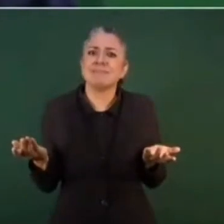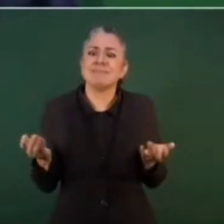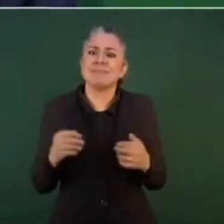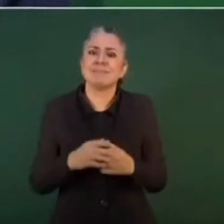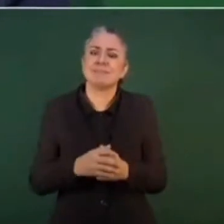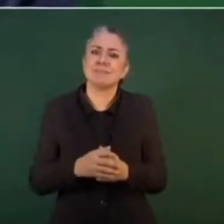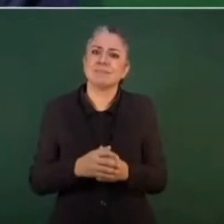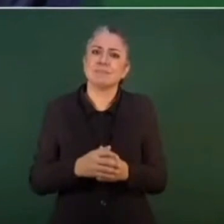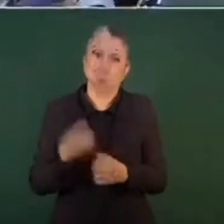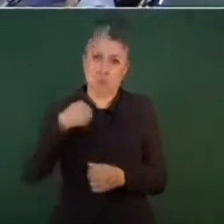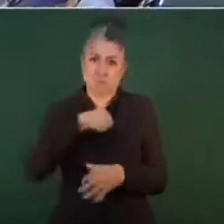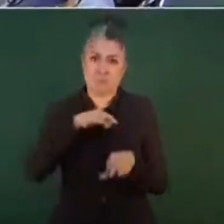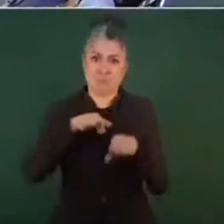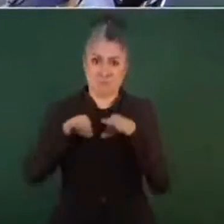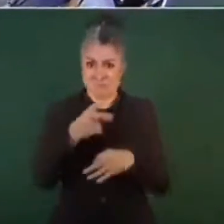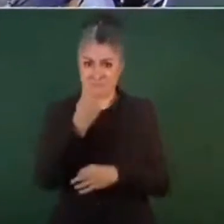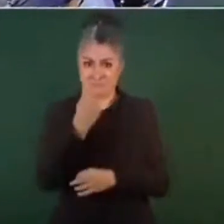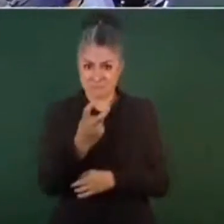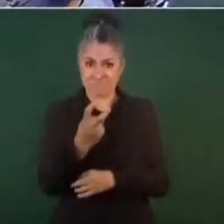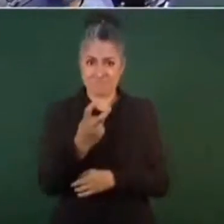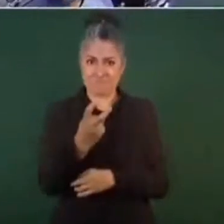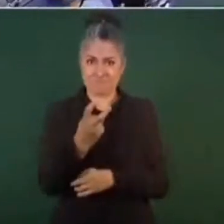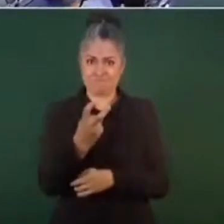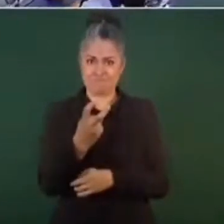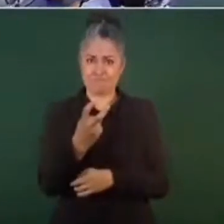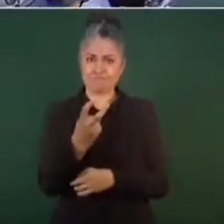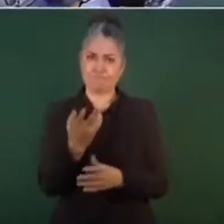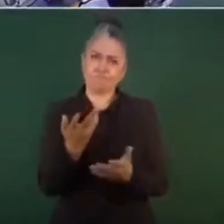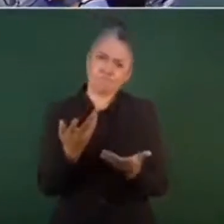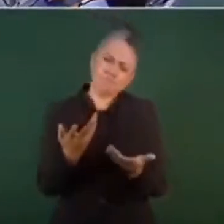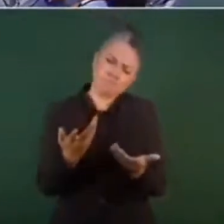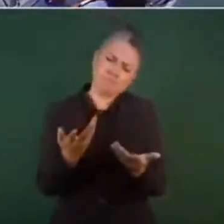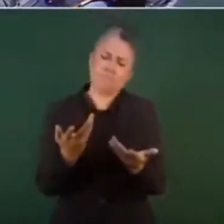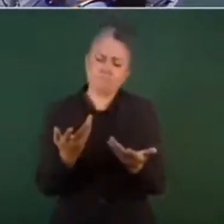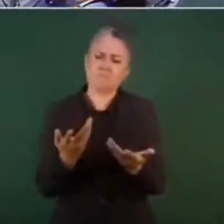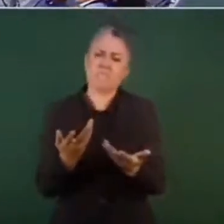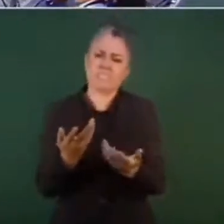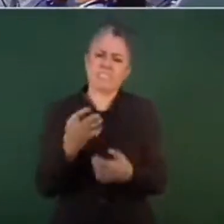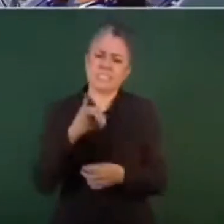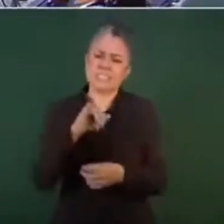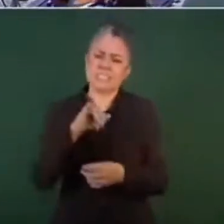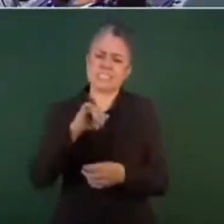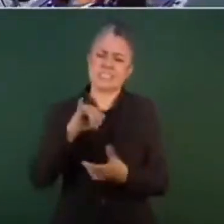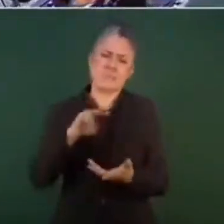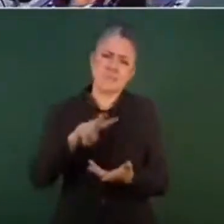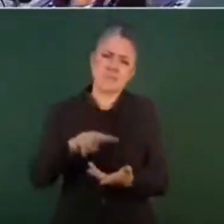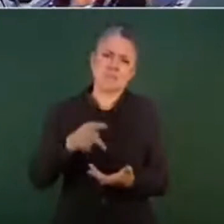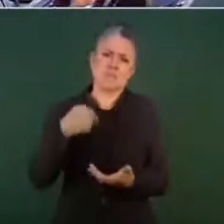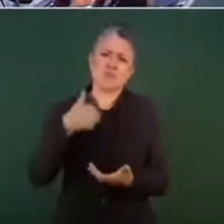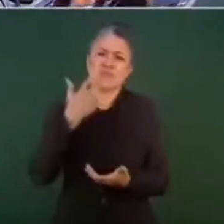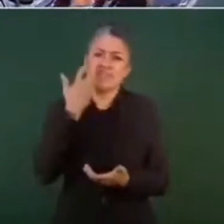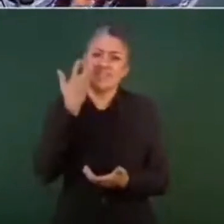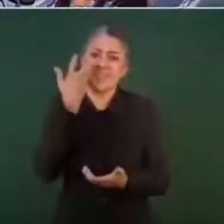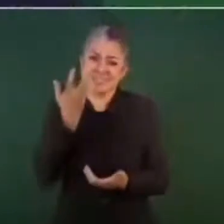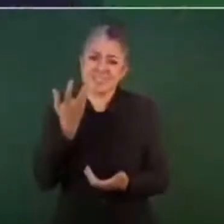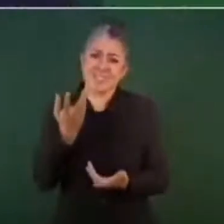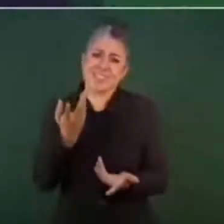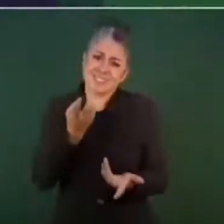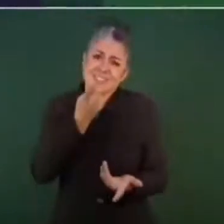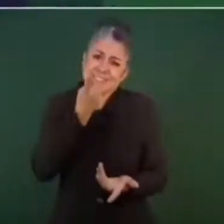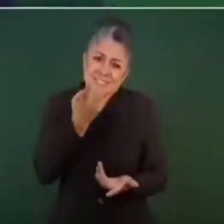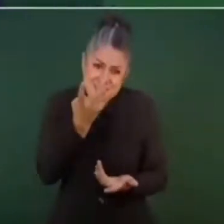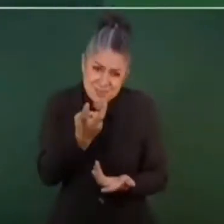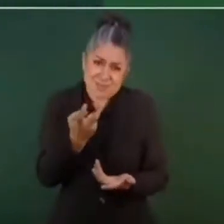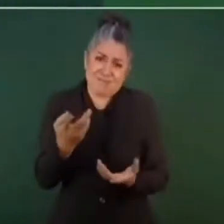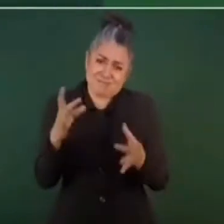estamos trabajando en eso entonces sí este tenía yo ganas de hablar